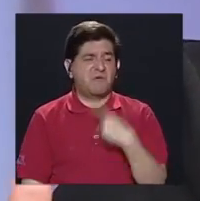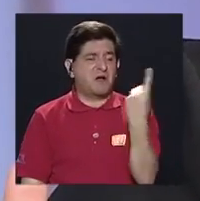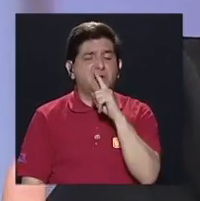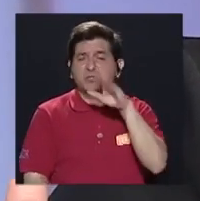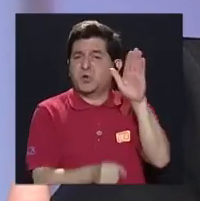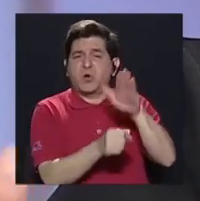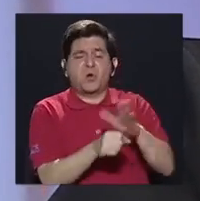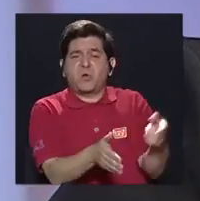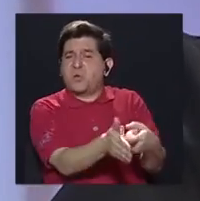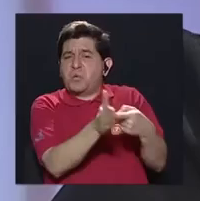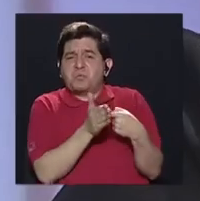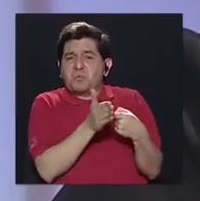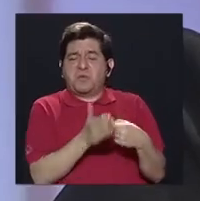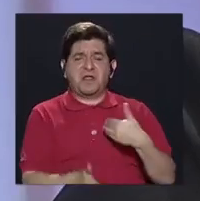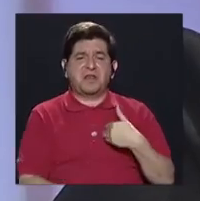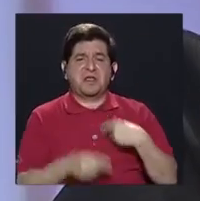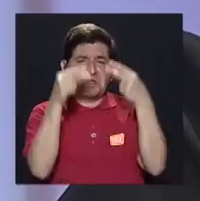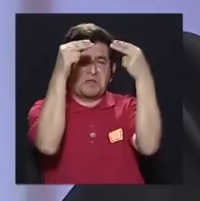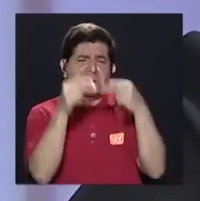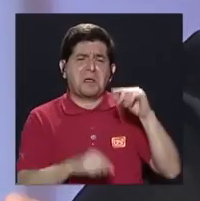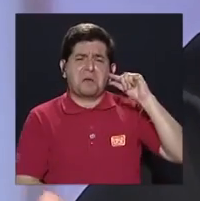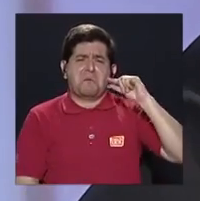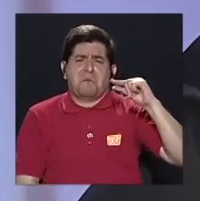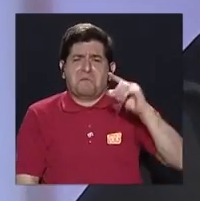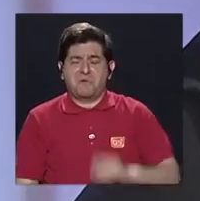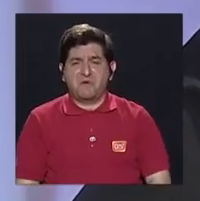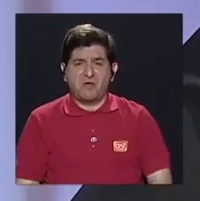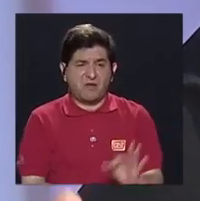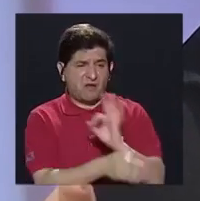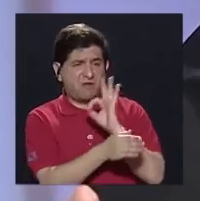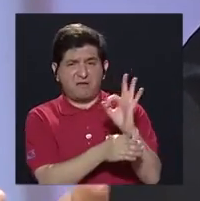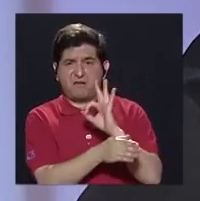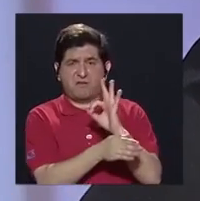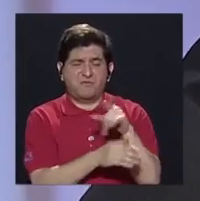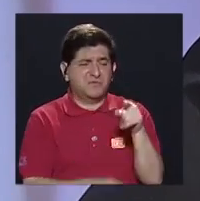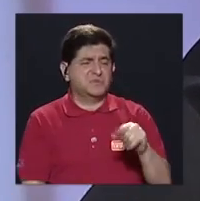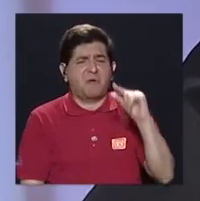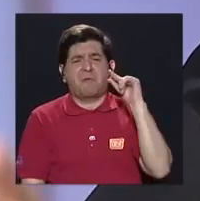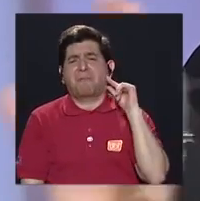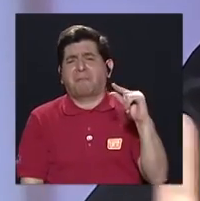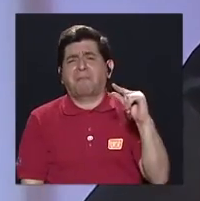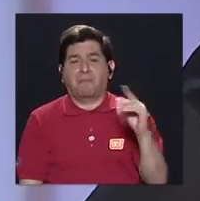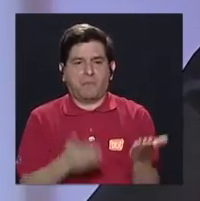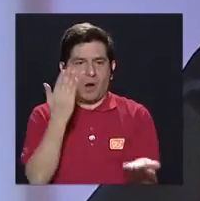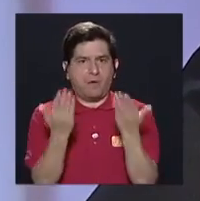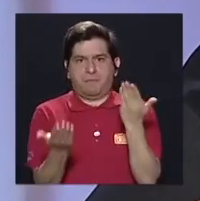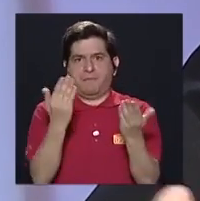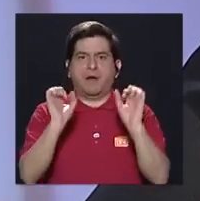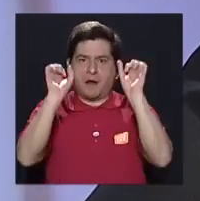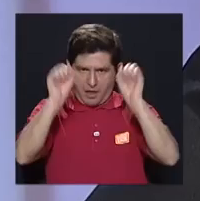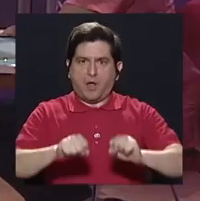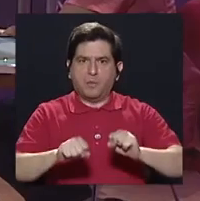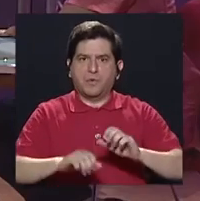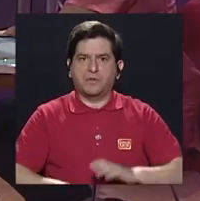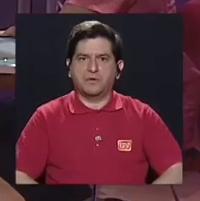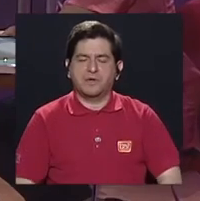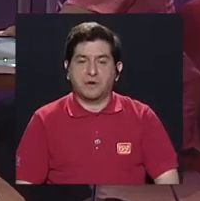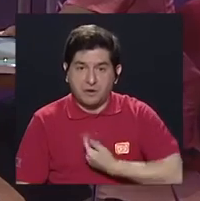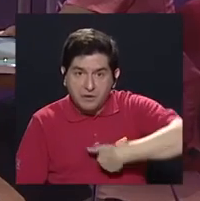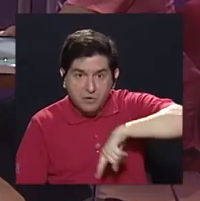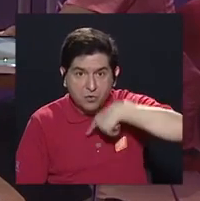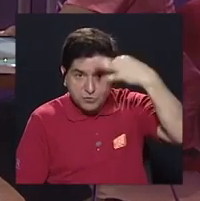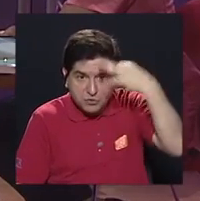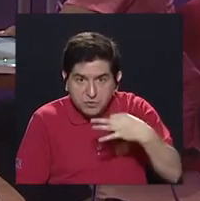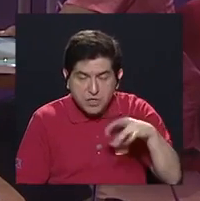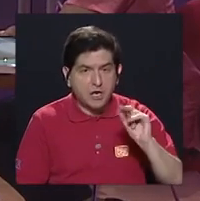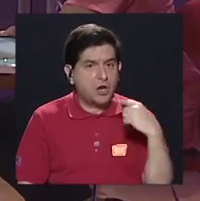cumplir un requisito. Y tiene un presupuesto mínimo y tiene funciones realmente mínimas en comparación a lo que podría ser. Para nosotros es